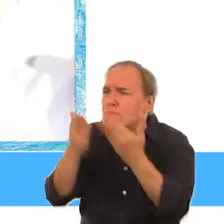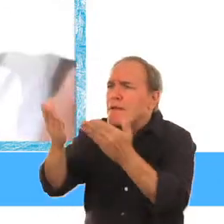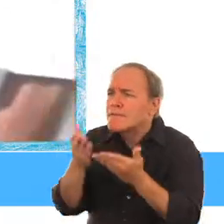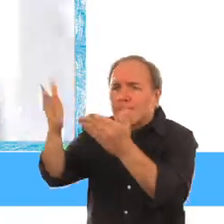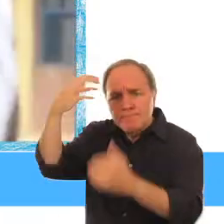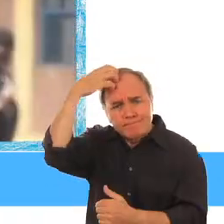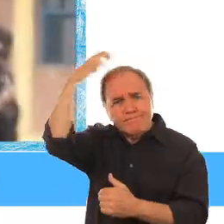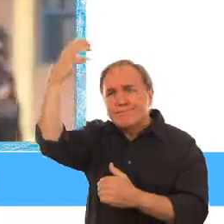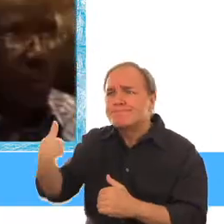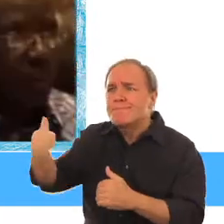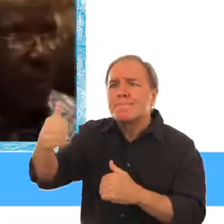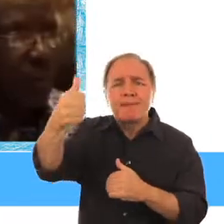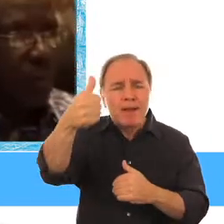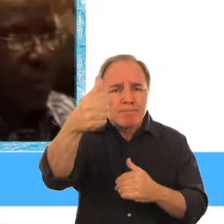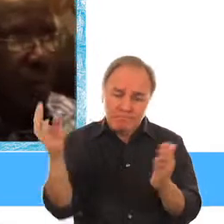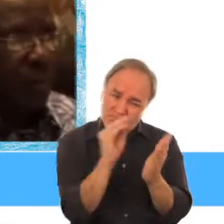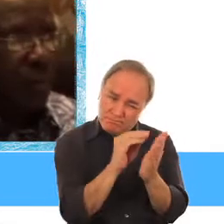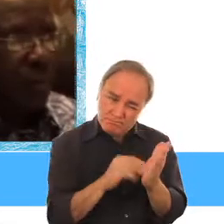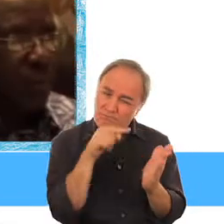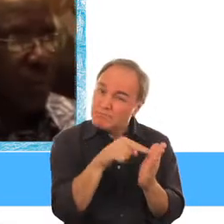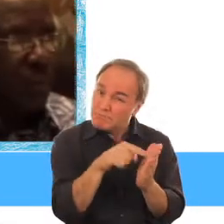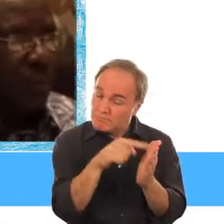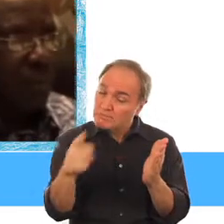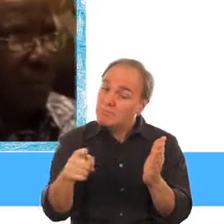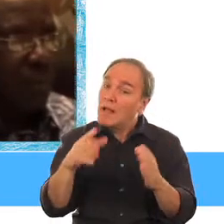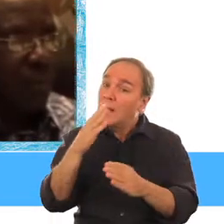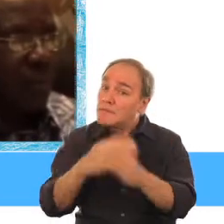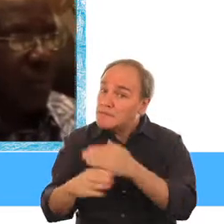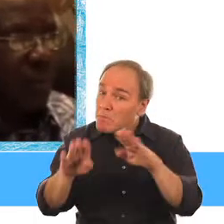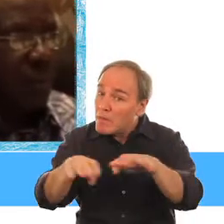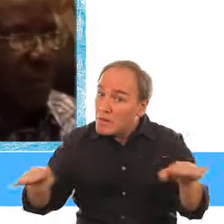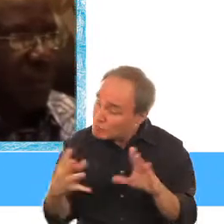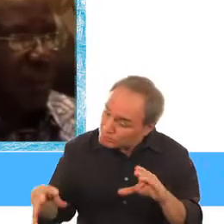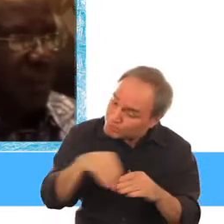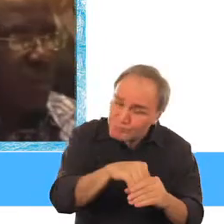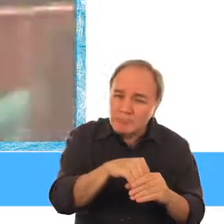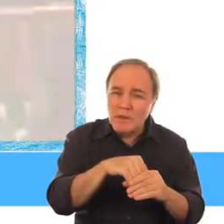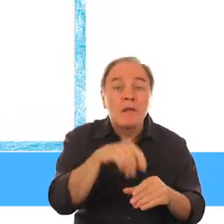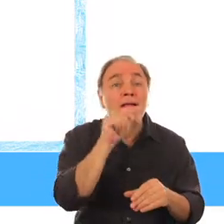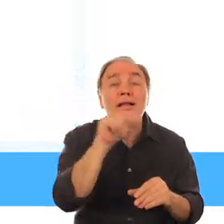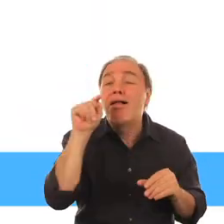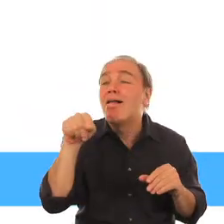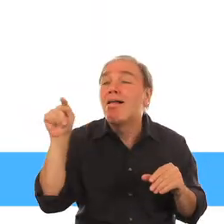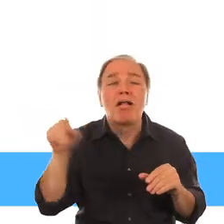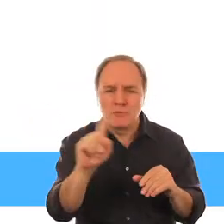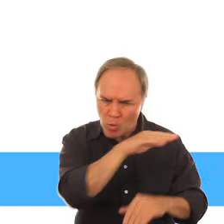La principal recomendación fue incluir a los niños con discapacidad en todos los foros Y mejorar los servicios para ellos